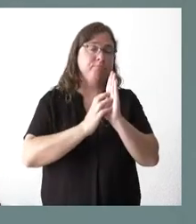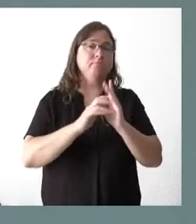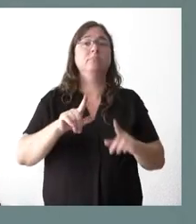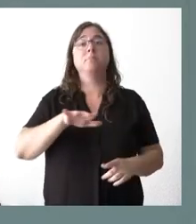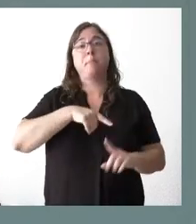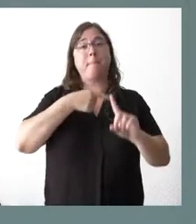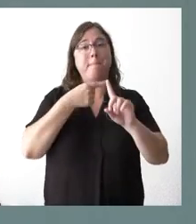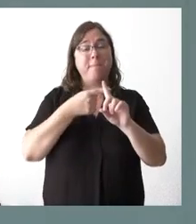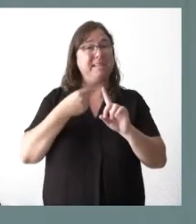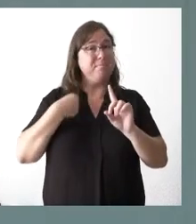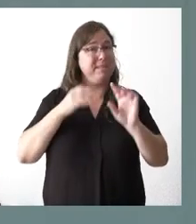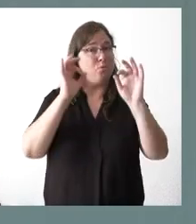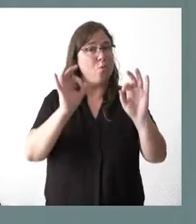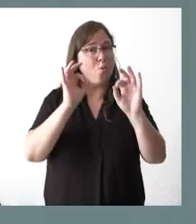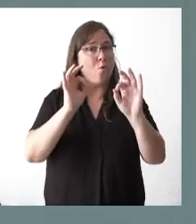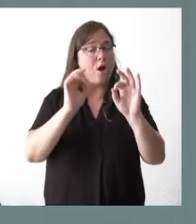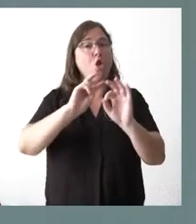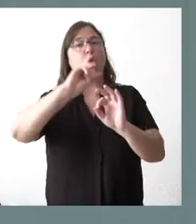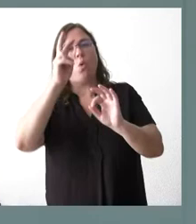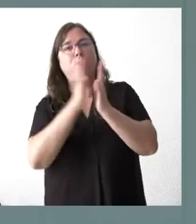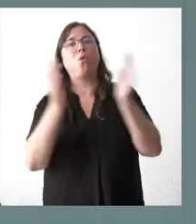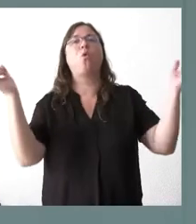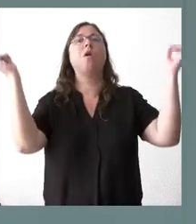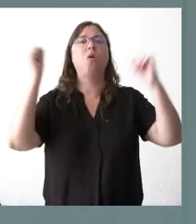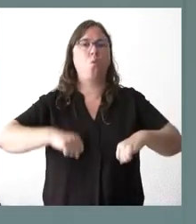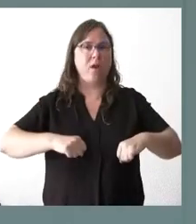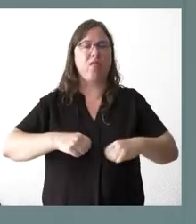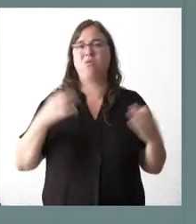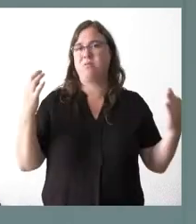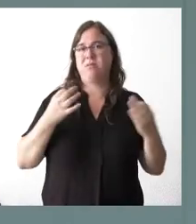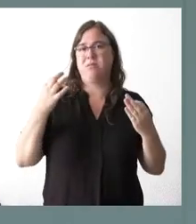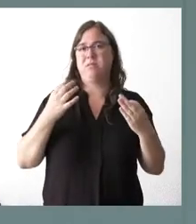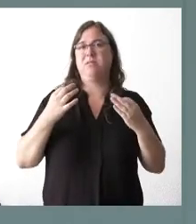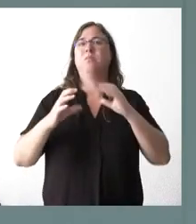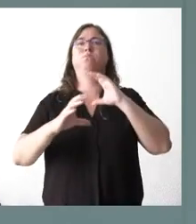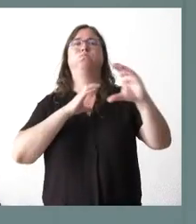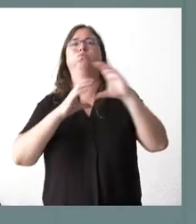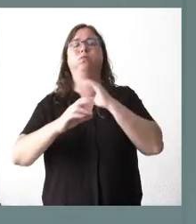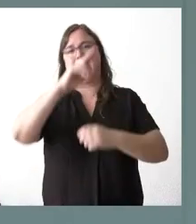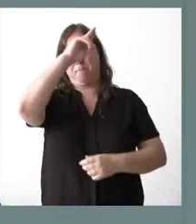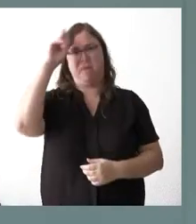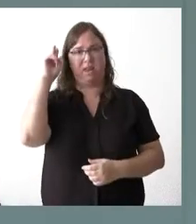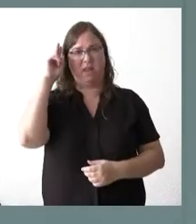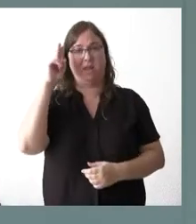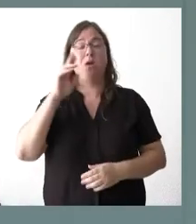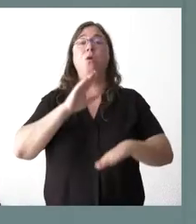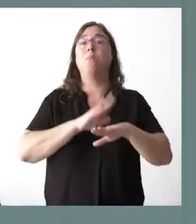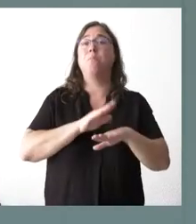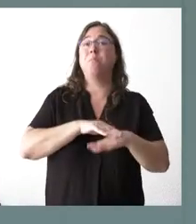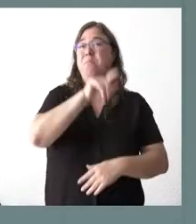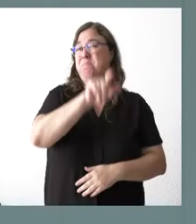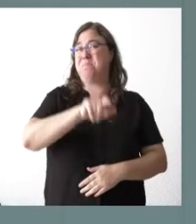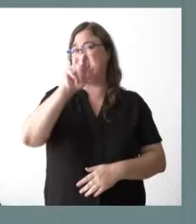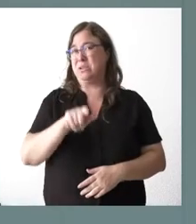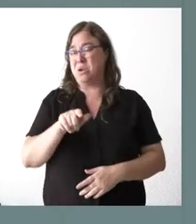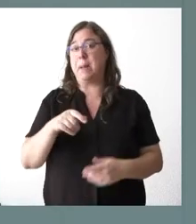misma dirección va el otro acuerdo que les vayamos comentando, que es la comunicación con la Comunidad de Madrid, para que muchas personas que